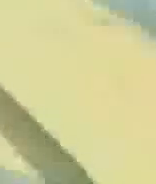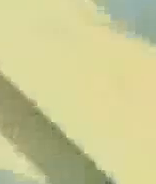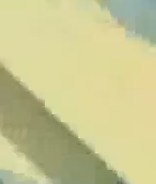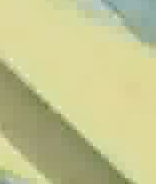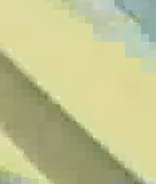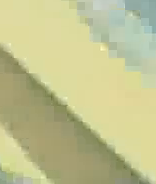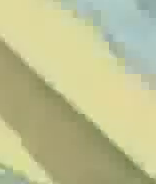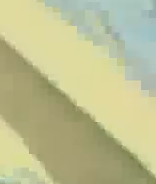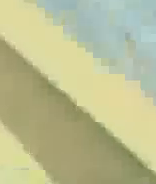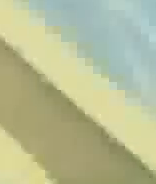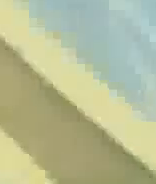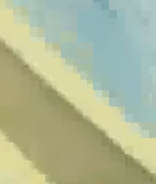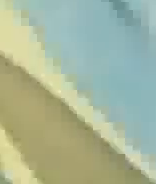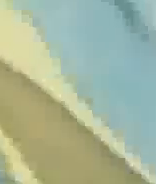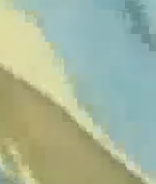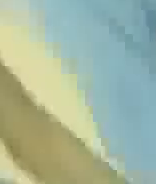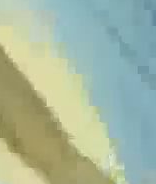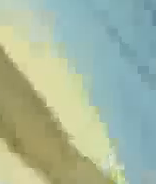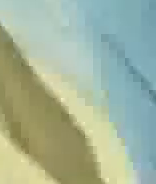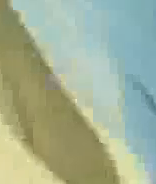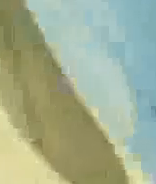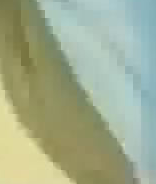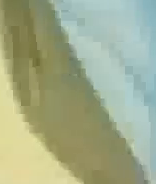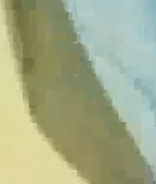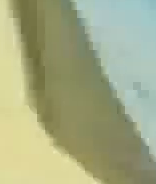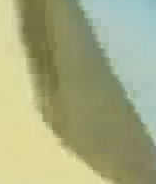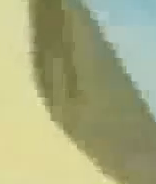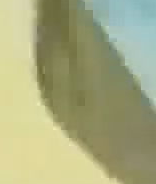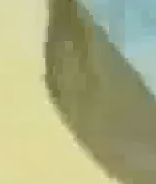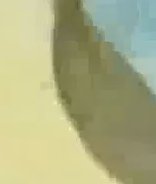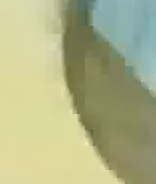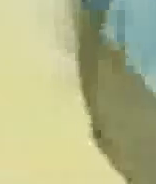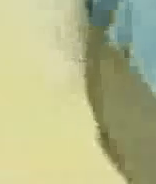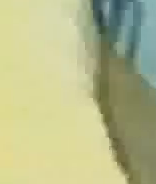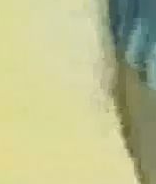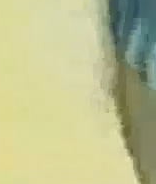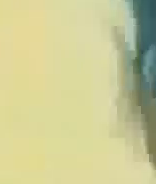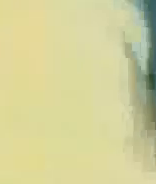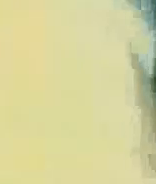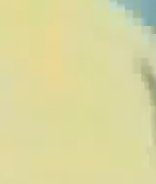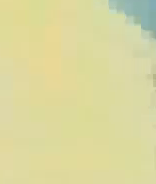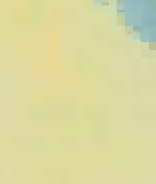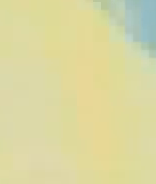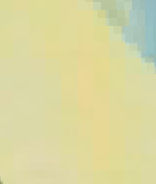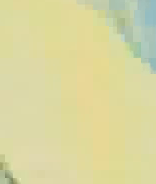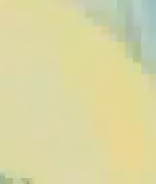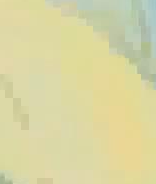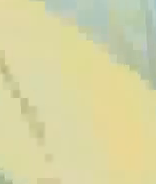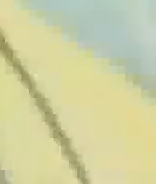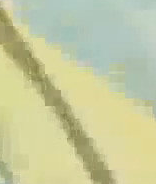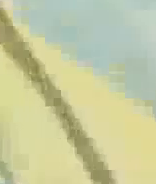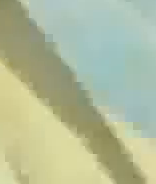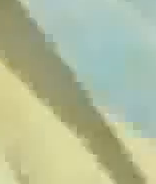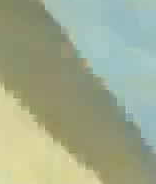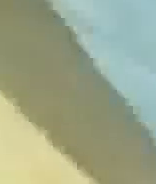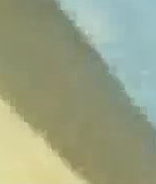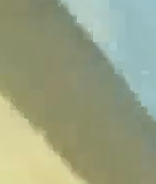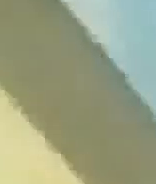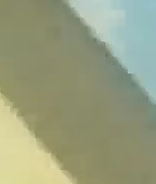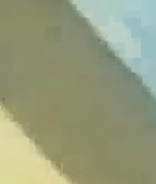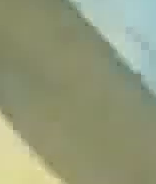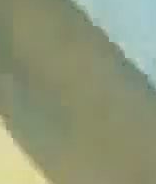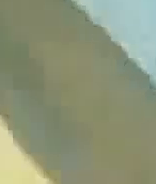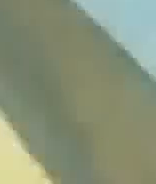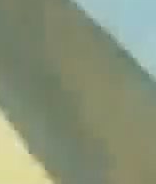LRA Radio Nacional Buenos Aires, LS ochenta y dos, Televisión Canal siete, la Televisión Pública, y RAE,